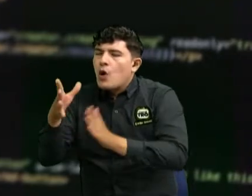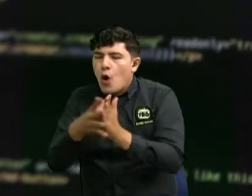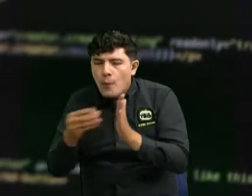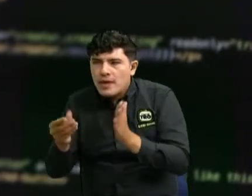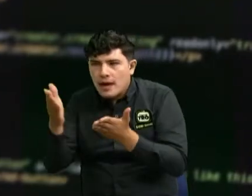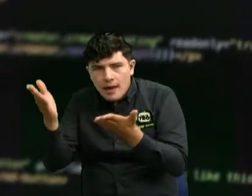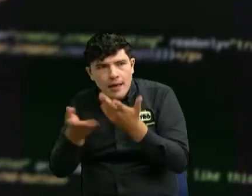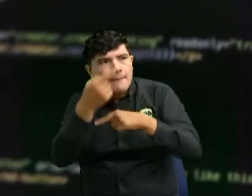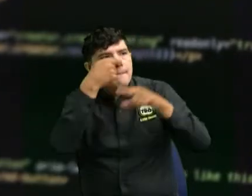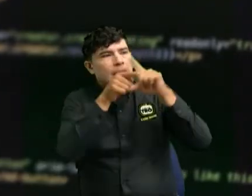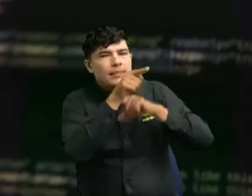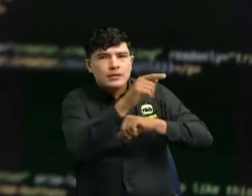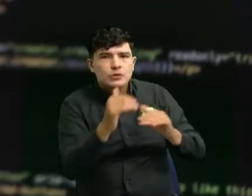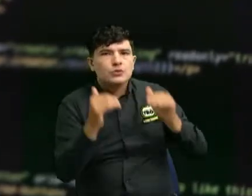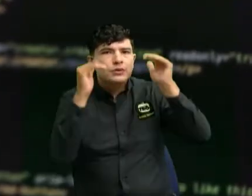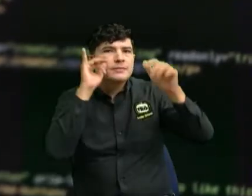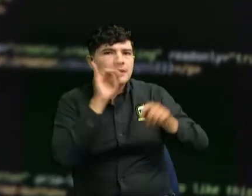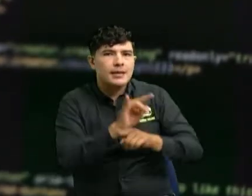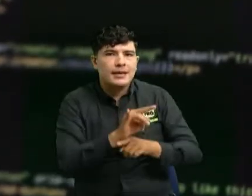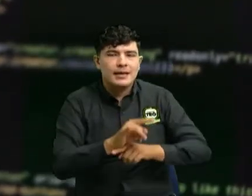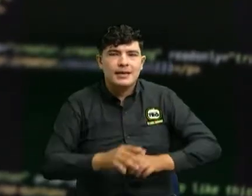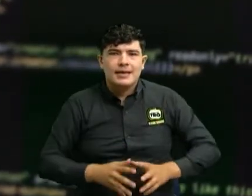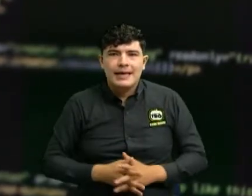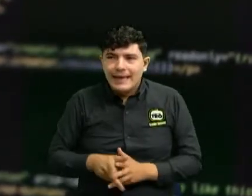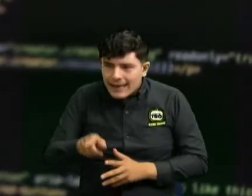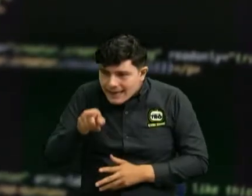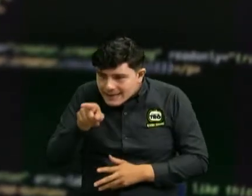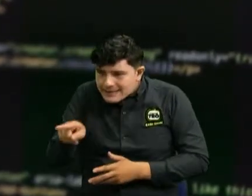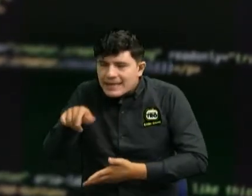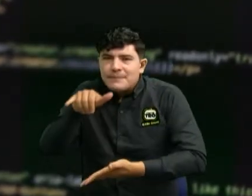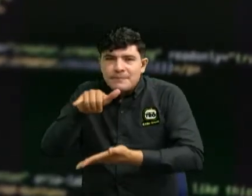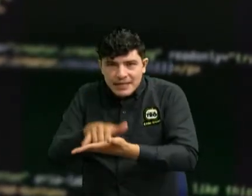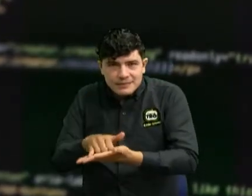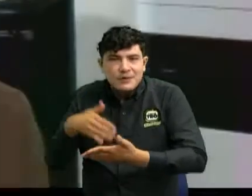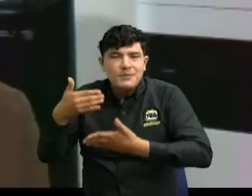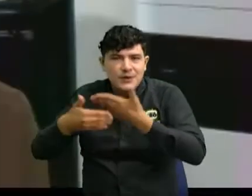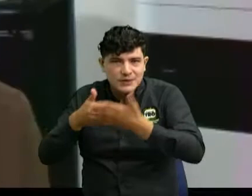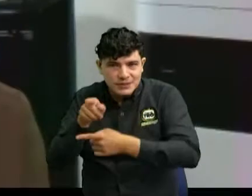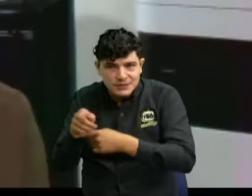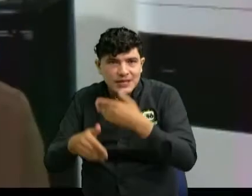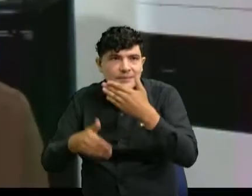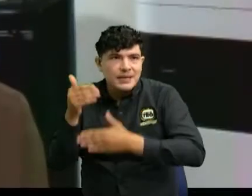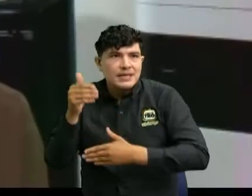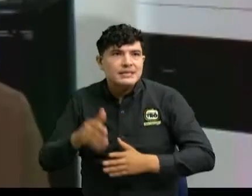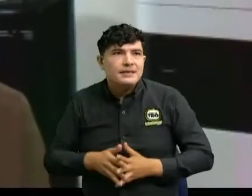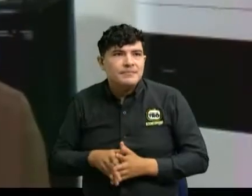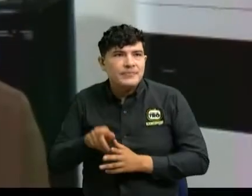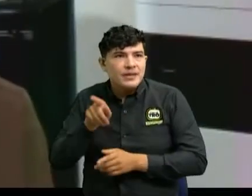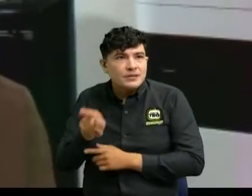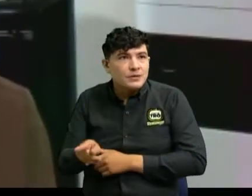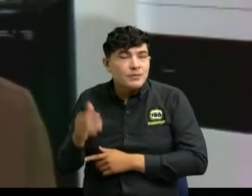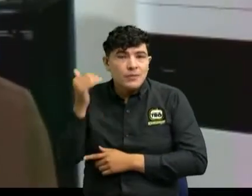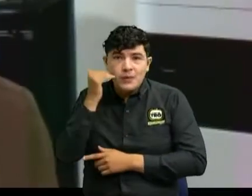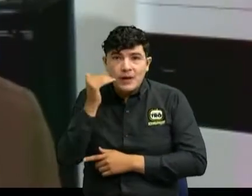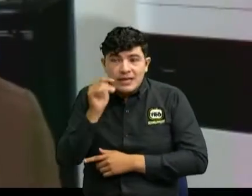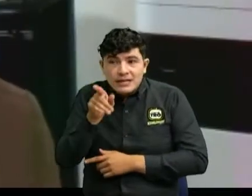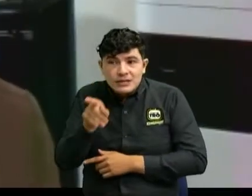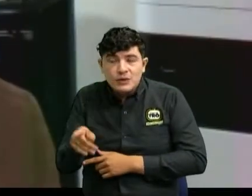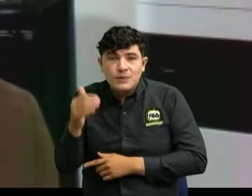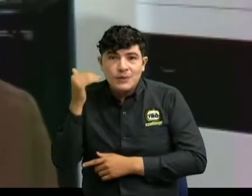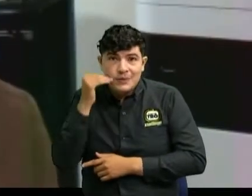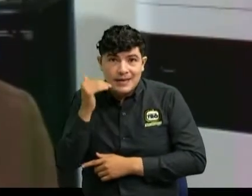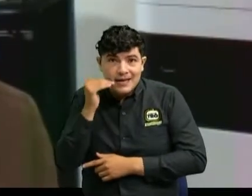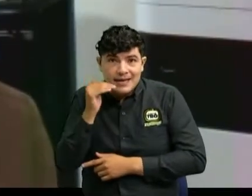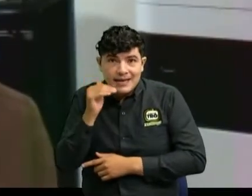Normalmente, ese es el paso con el que se inicia. Porque en este caso la señora fue víctima de estafa. Alguien se hizo pasar como